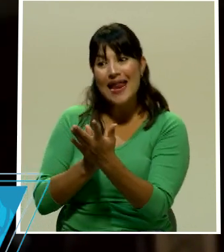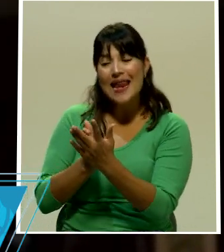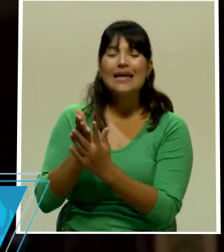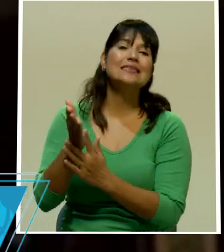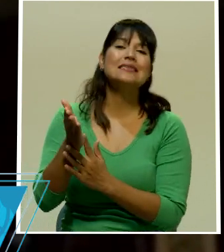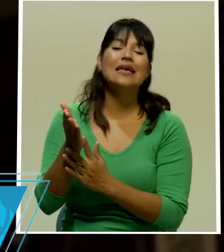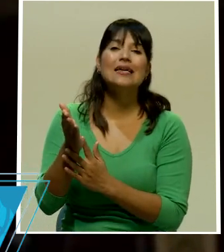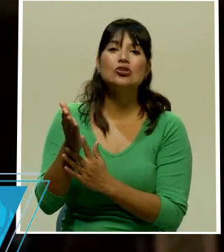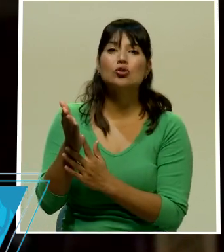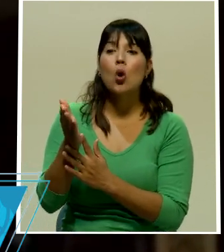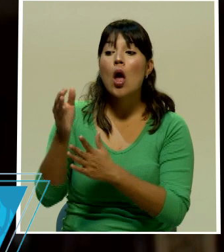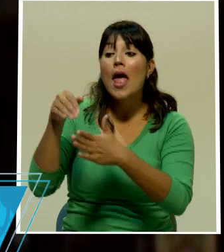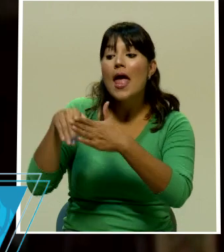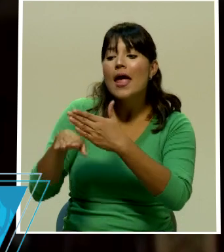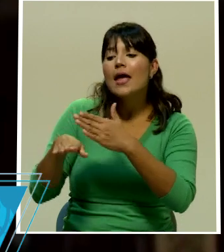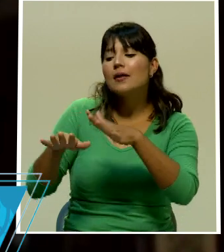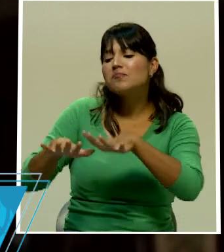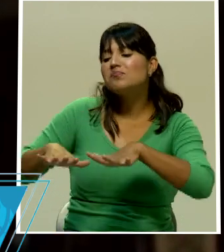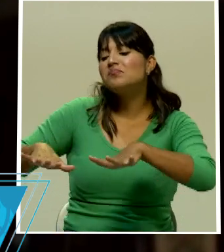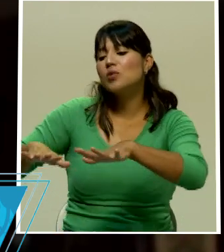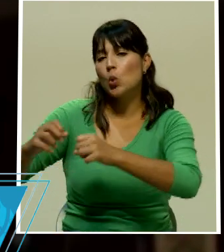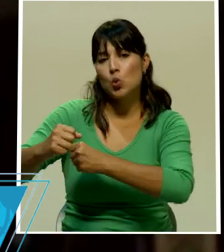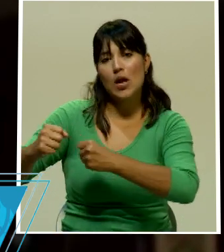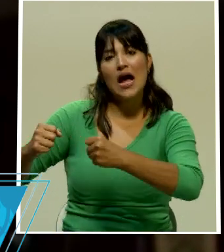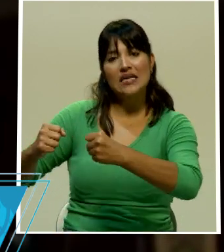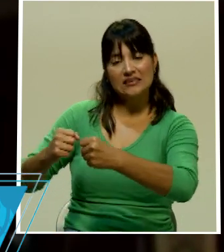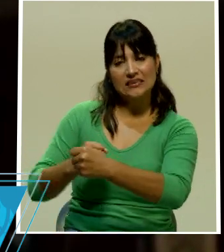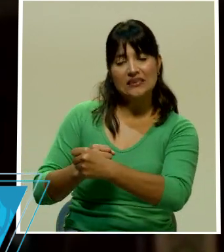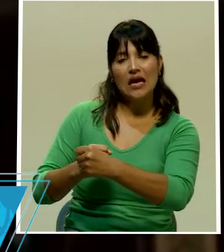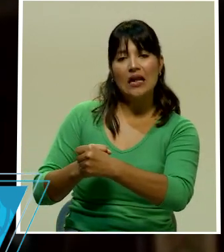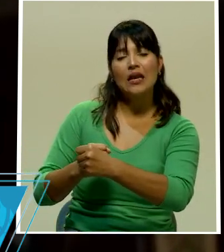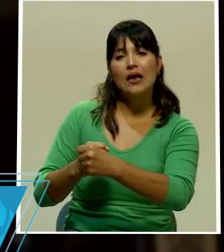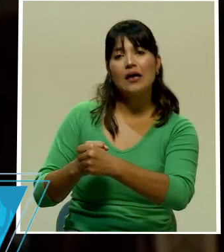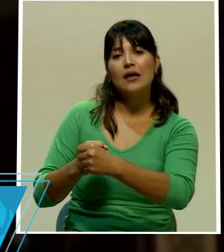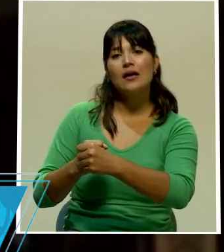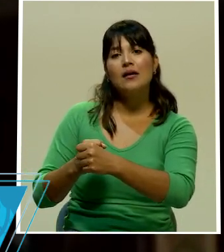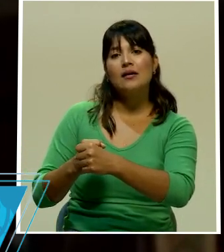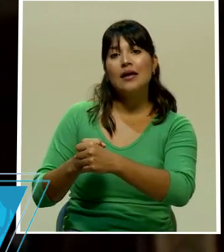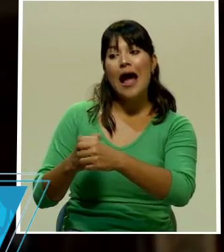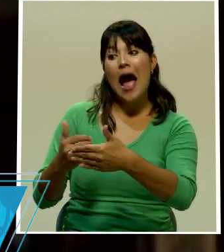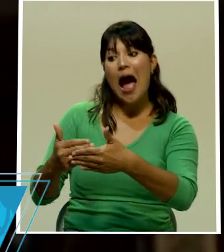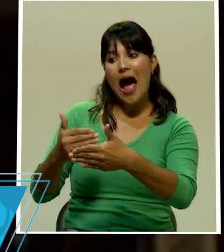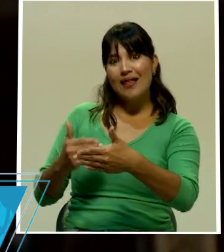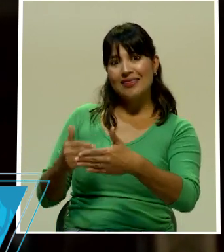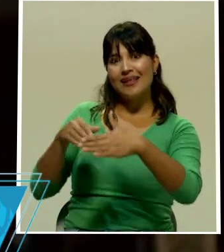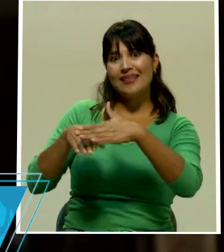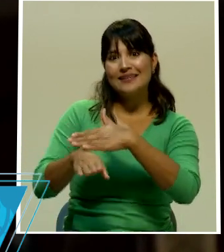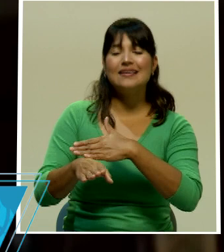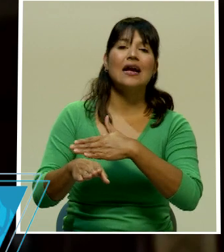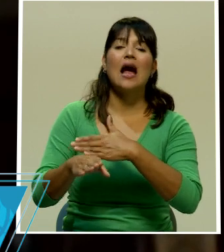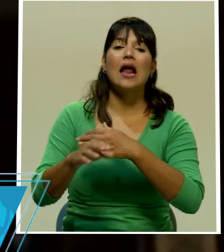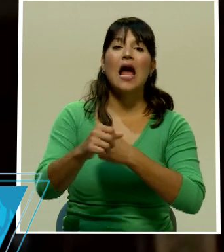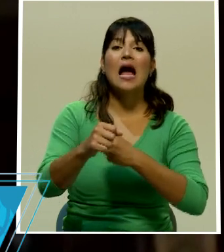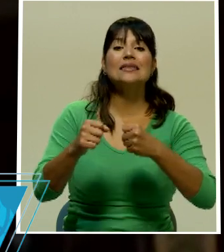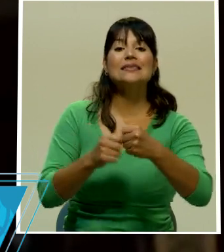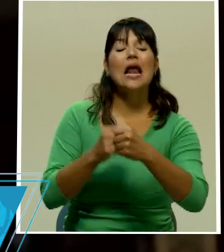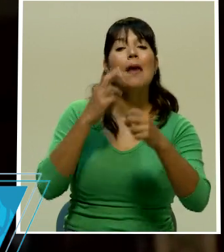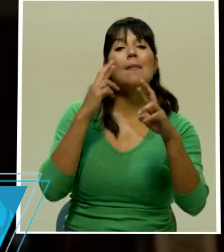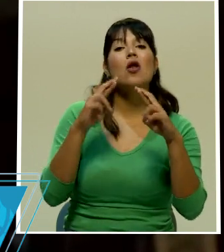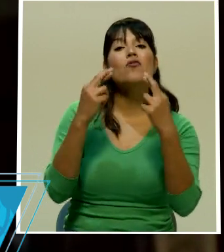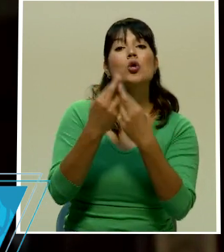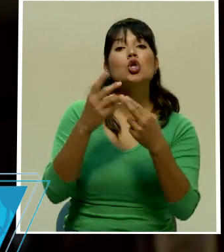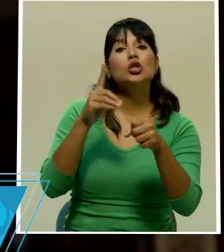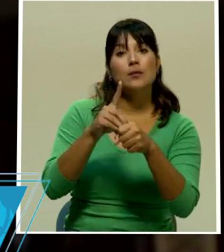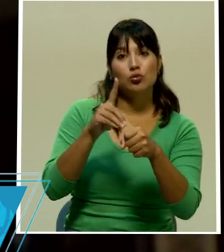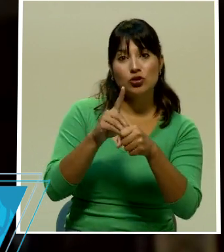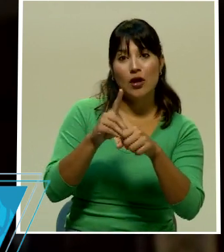una especie de lobby que es un área que está contiguo al plenario ese es un tema que se va a discutir mañana yo lo voy